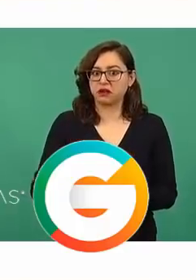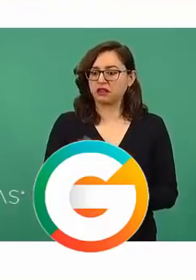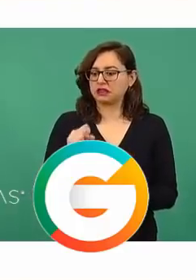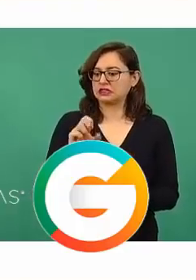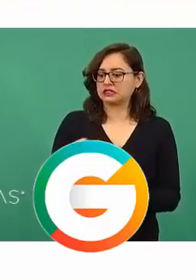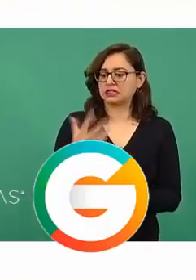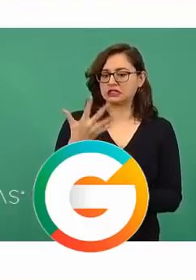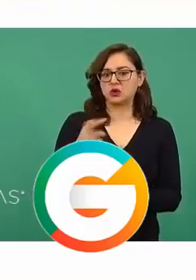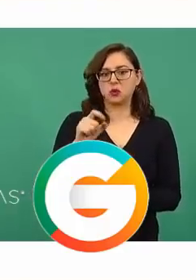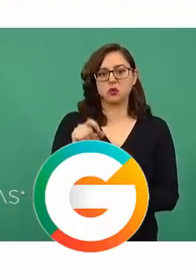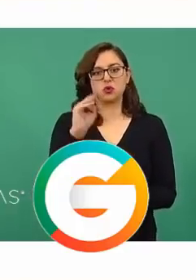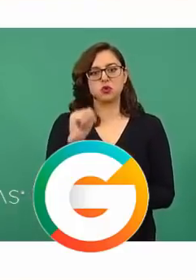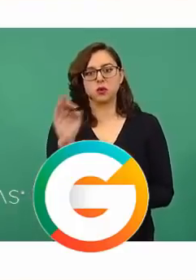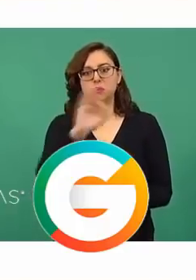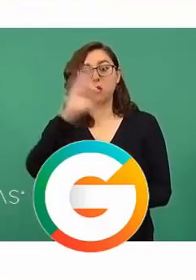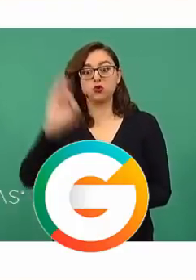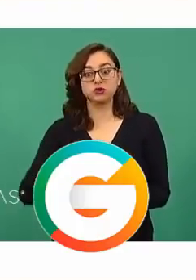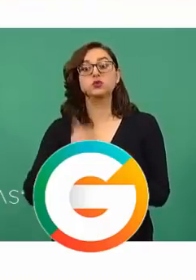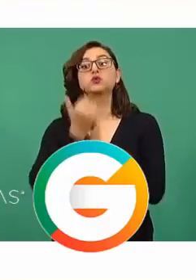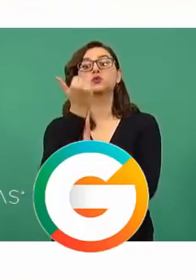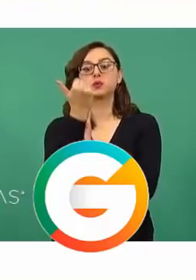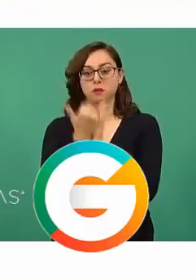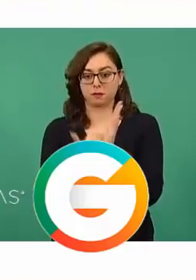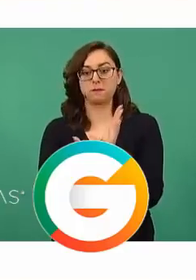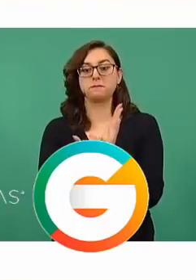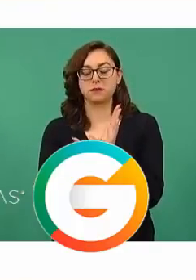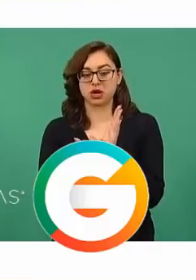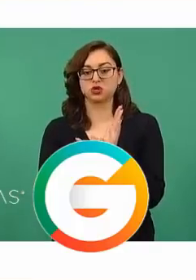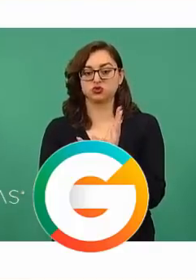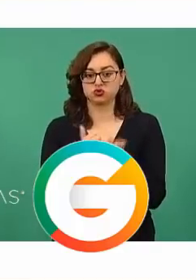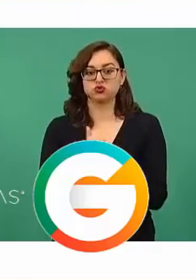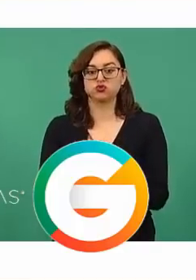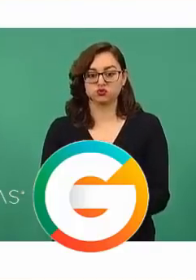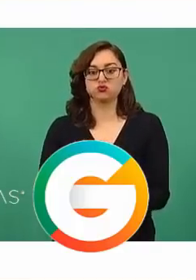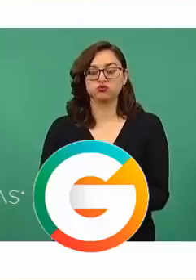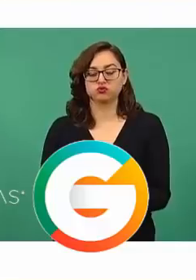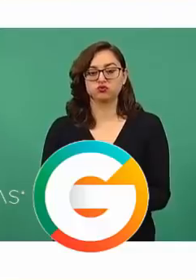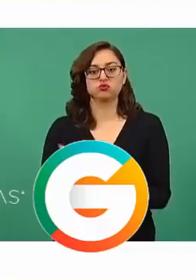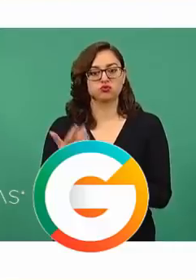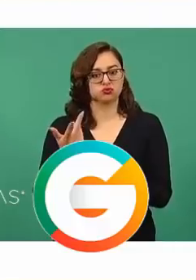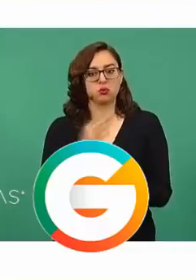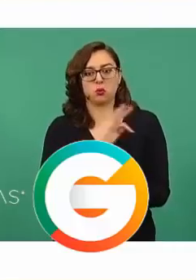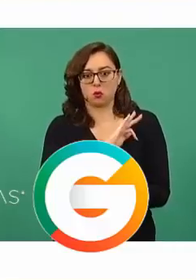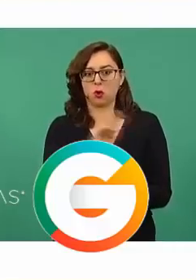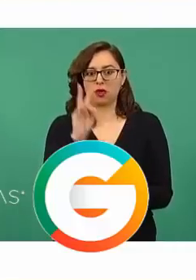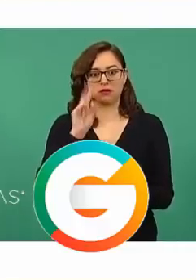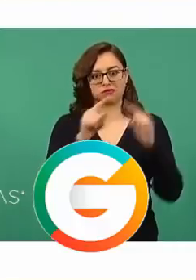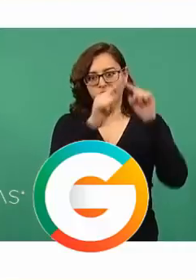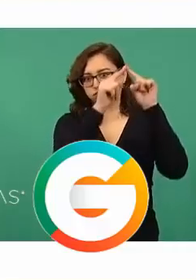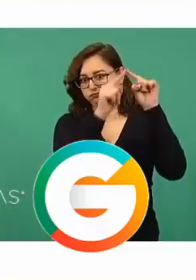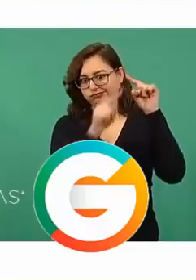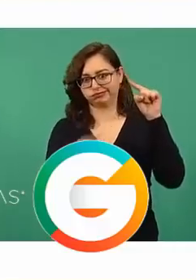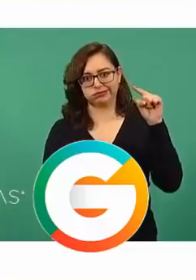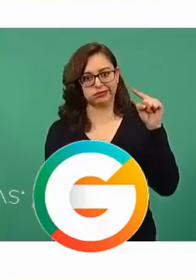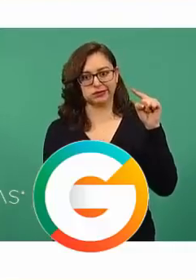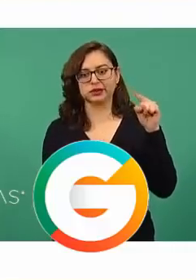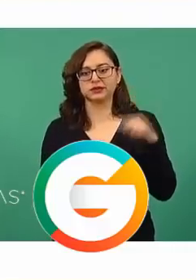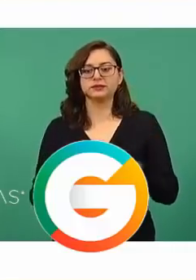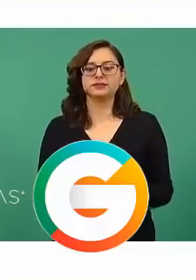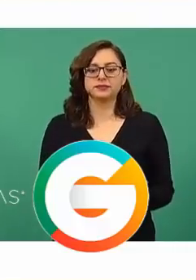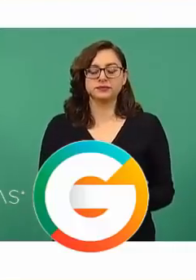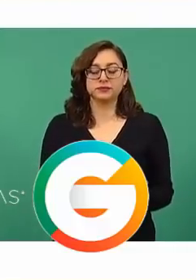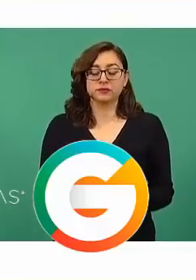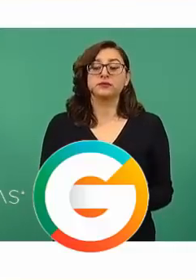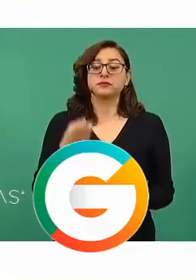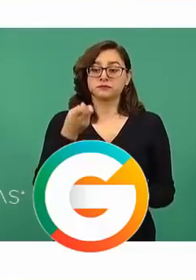65.9 por ciento en el número de víctimas. Aquí se ve muy clara la reducción. Esto